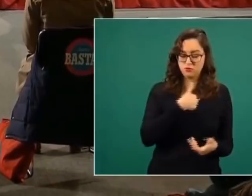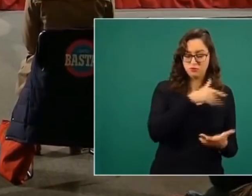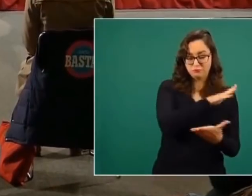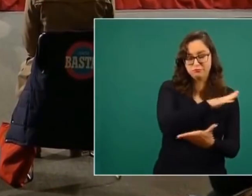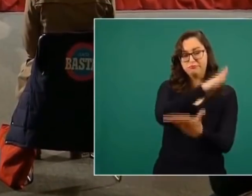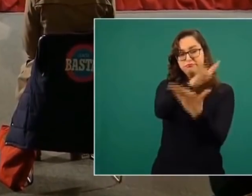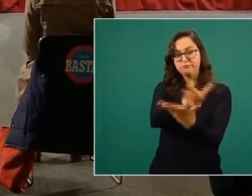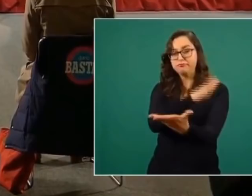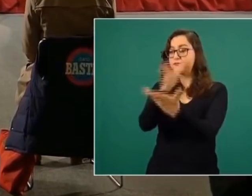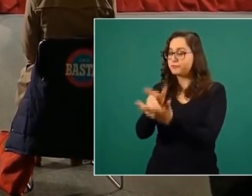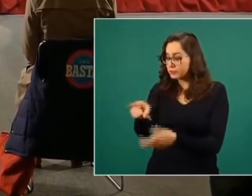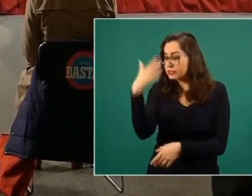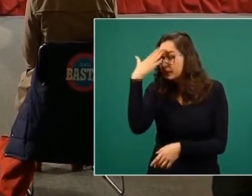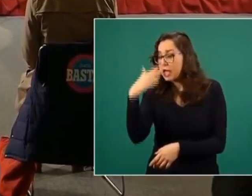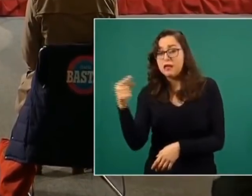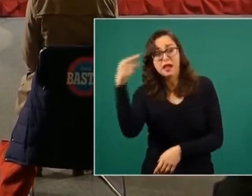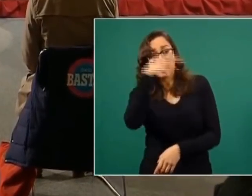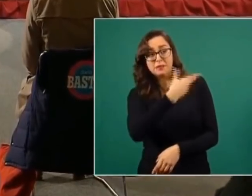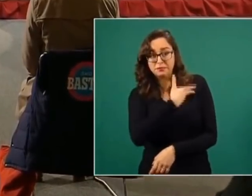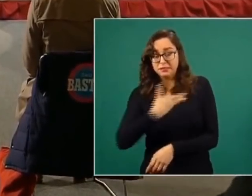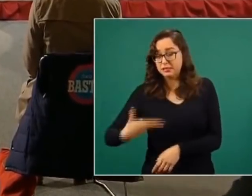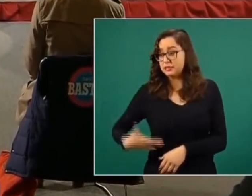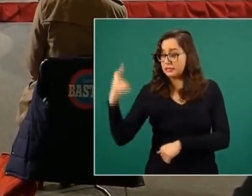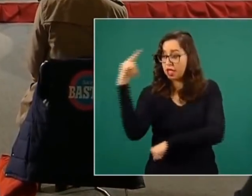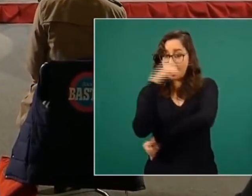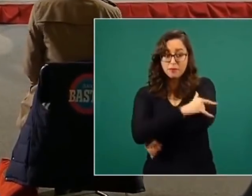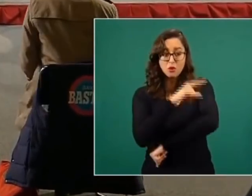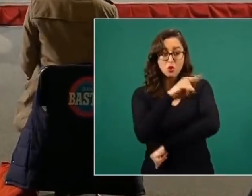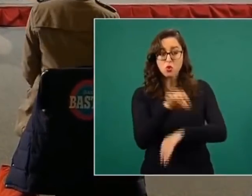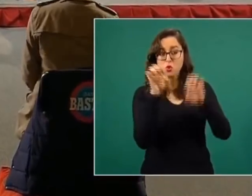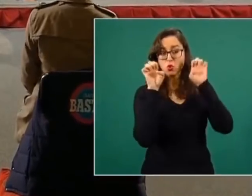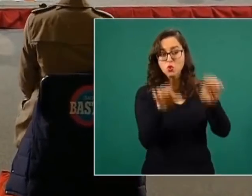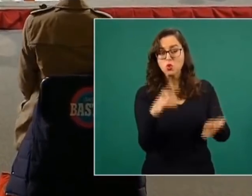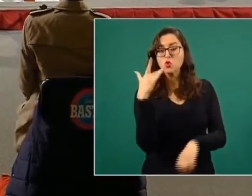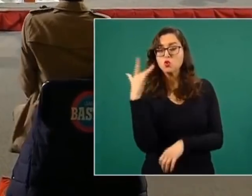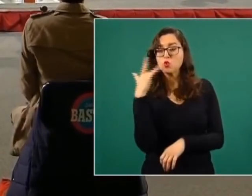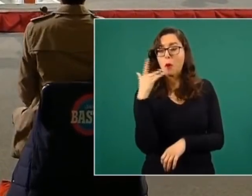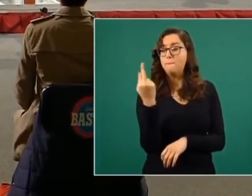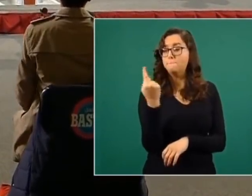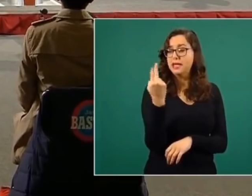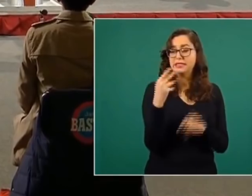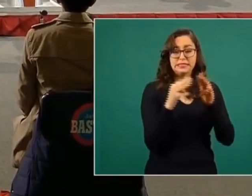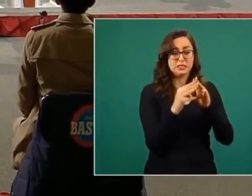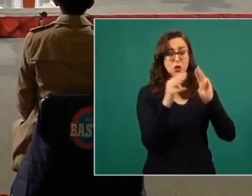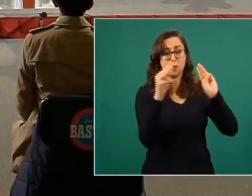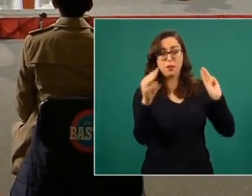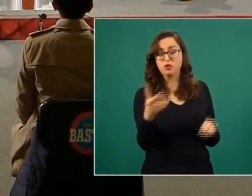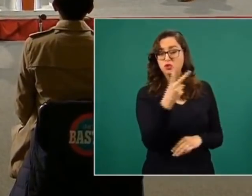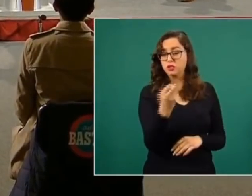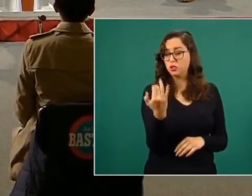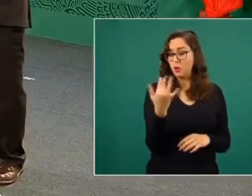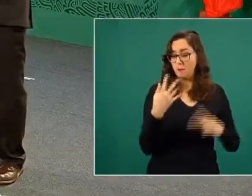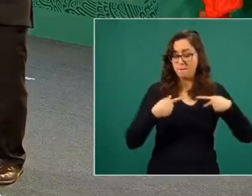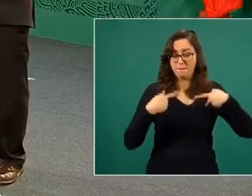para doscientos cuarenta pasajeros un avión de veinticinco metros de